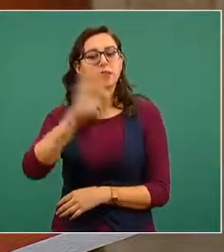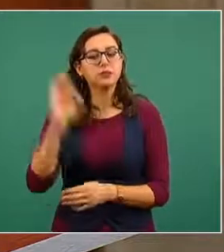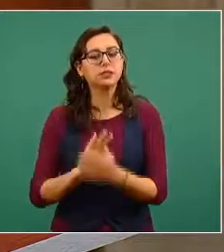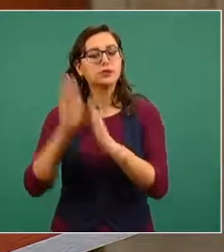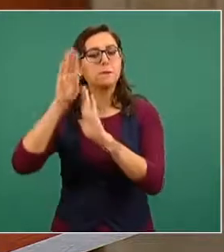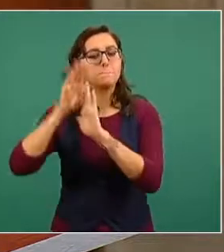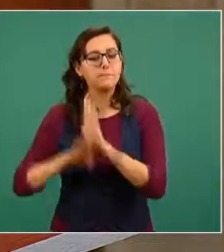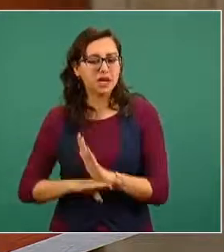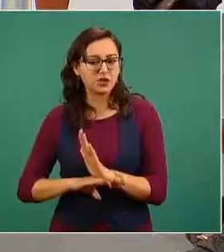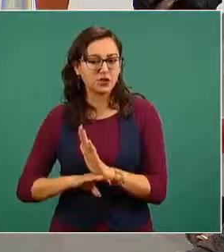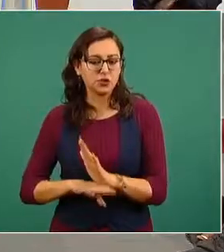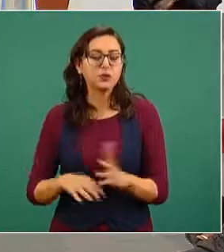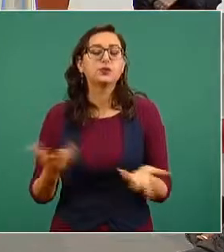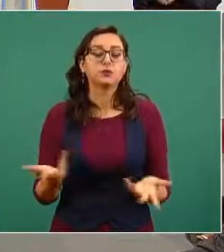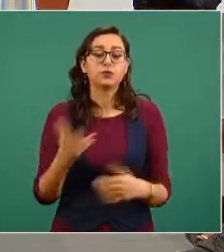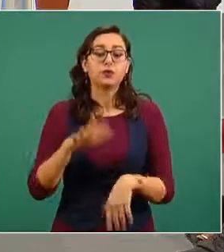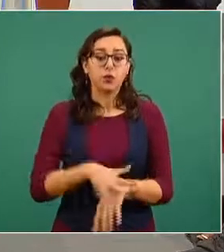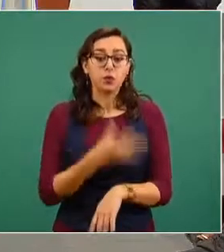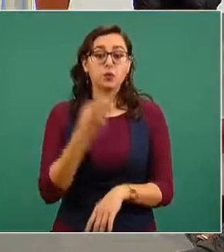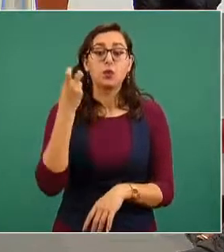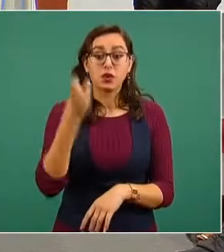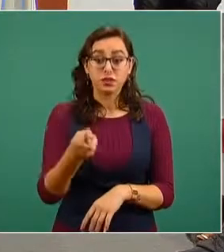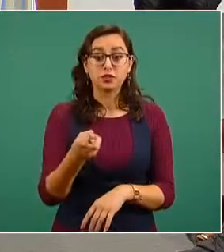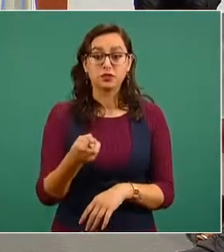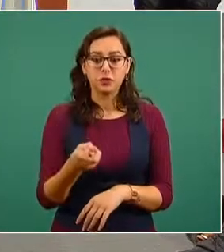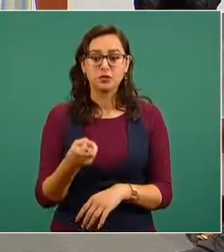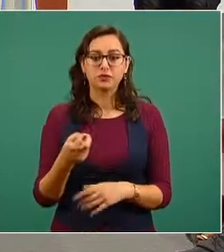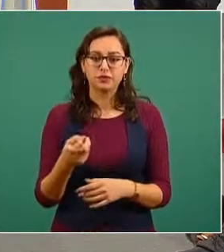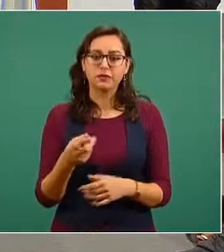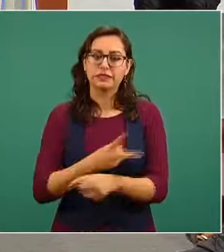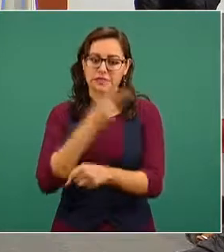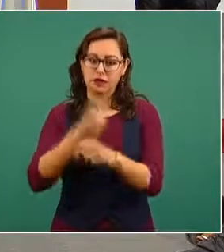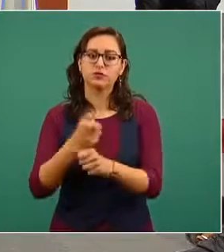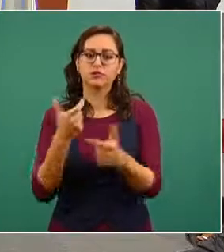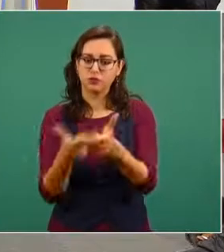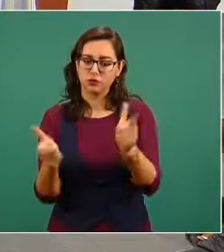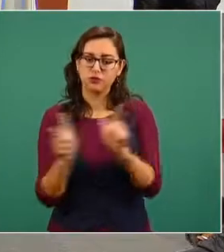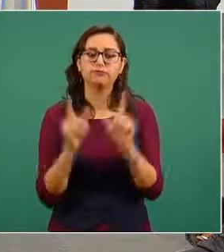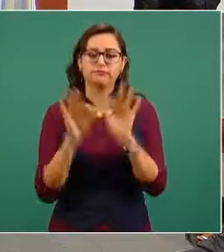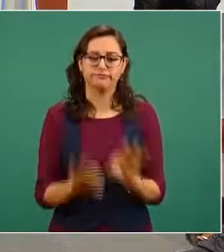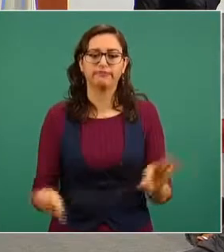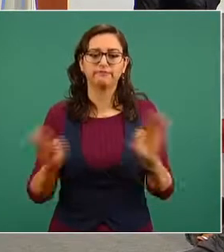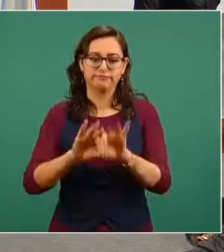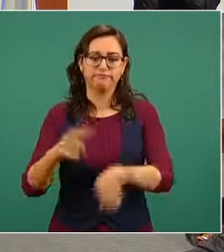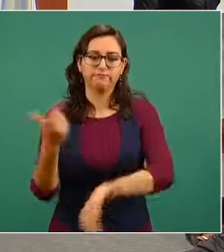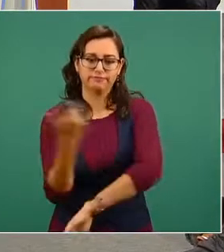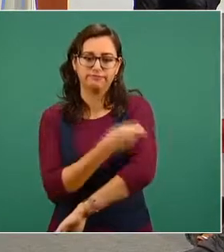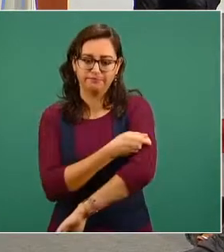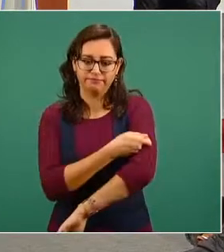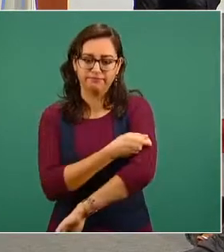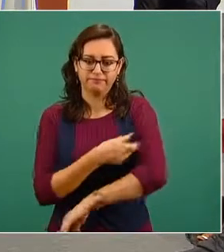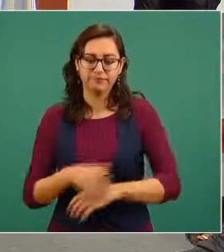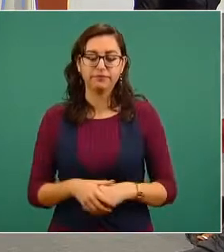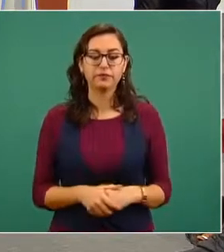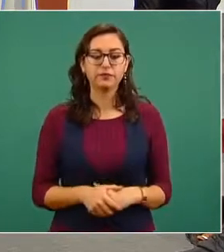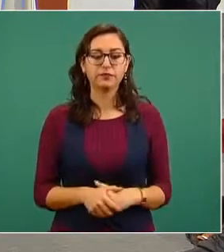por eso ese es el segundo grupo que se va a atender